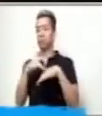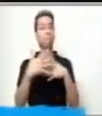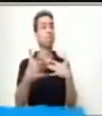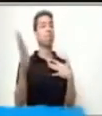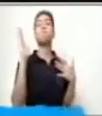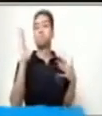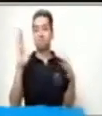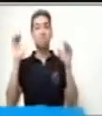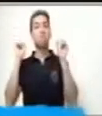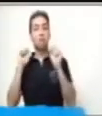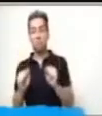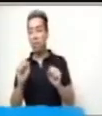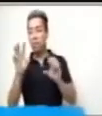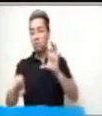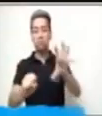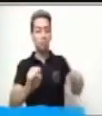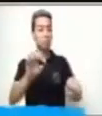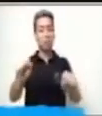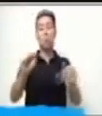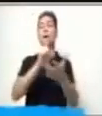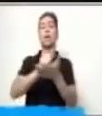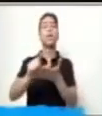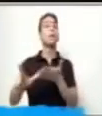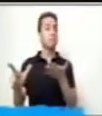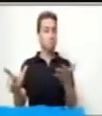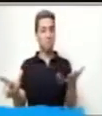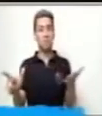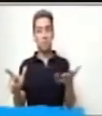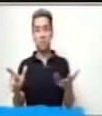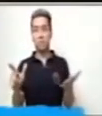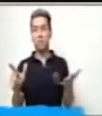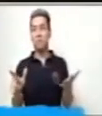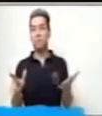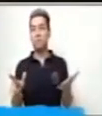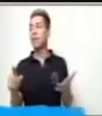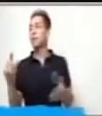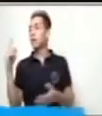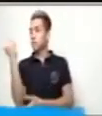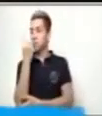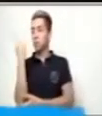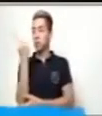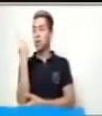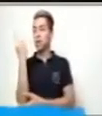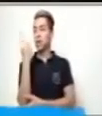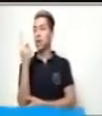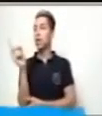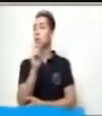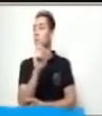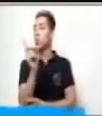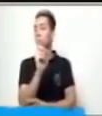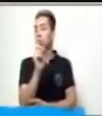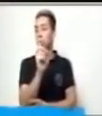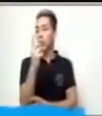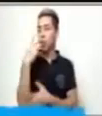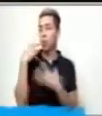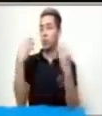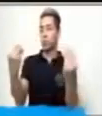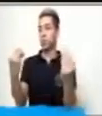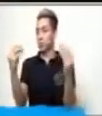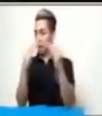también se encuentre limpio. Y sobre todo, muy importante, no salgas de casa.